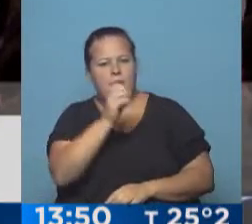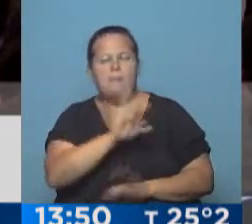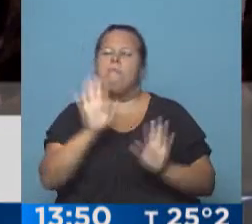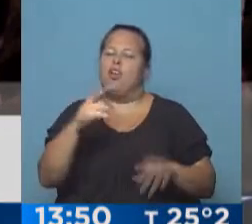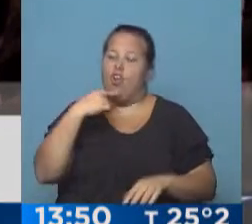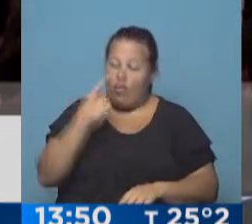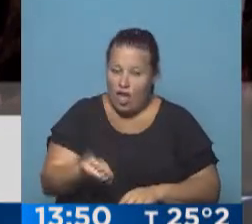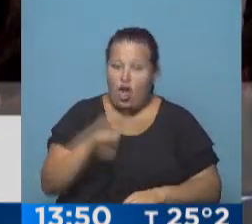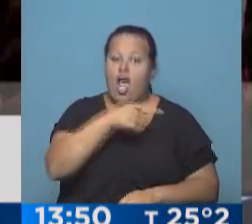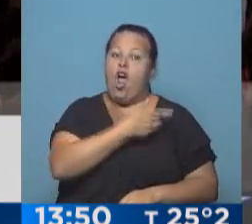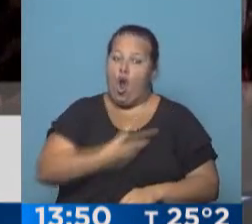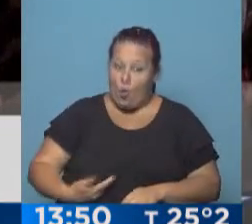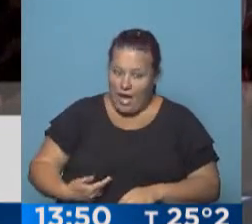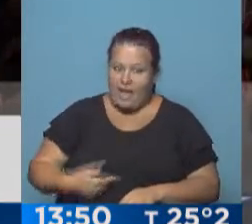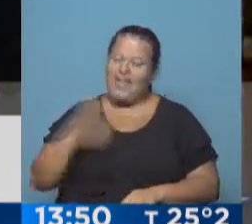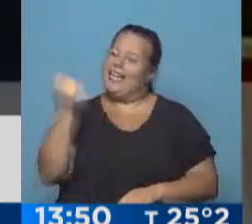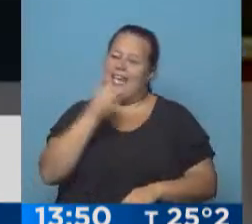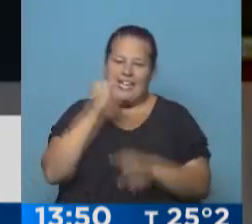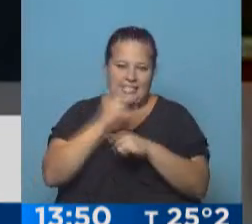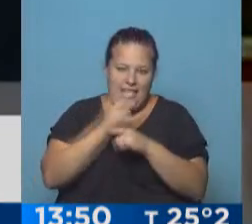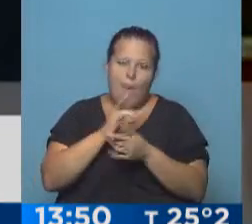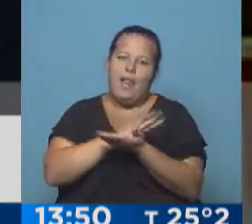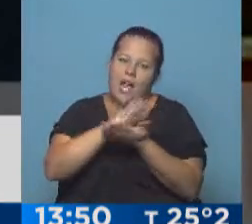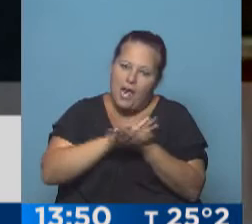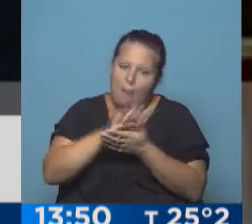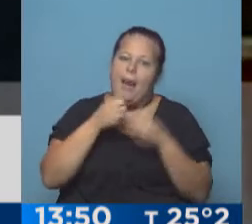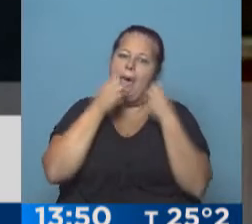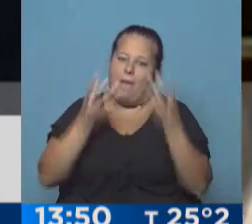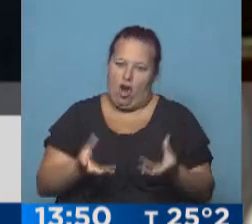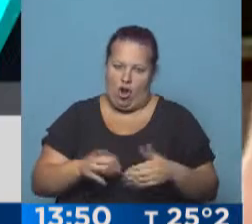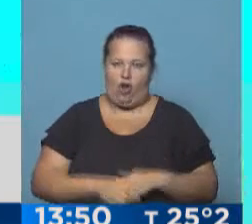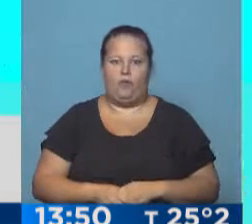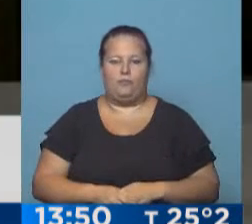aseguró que su gobierno buscará siempre el diálogo constructivo.